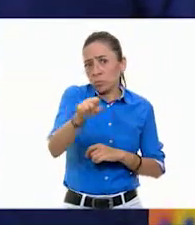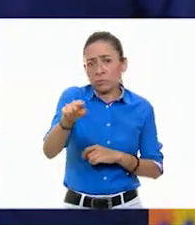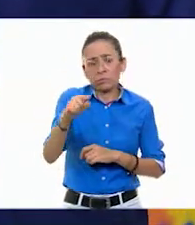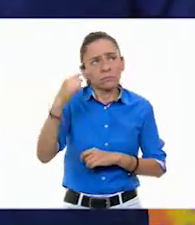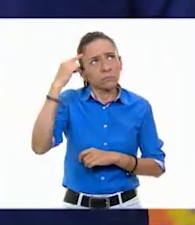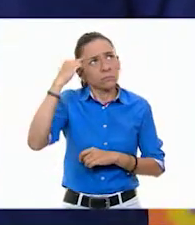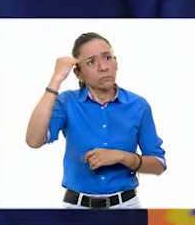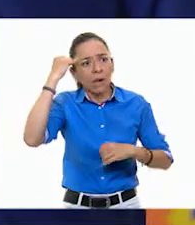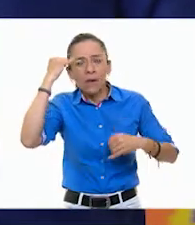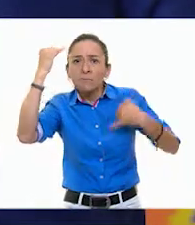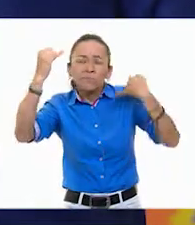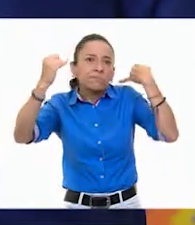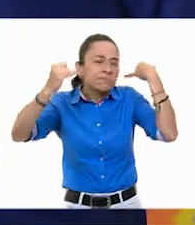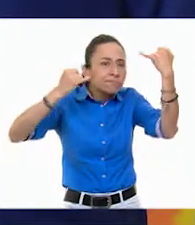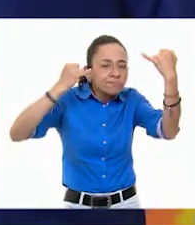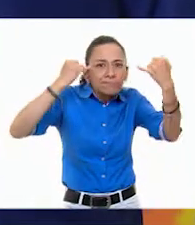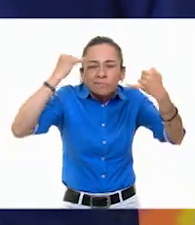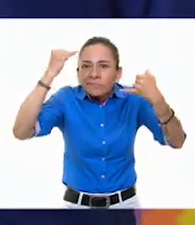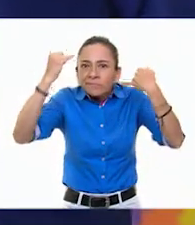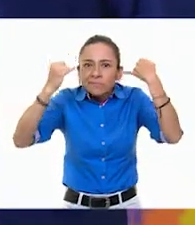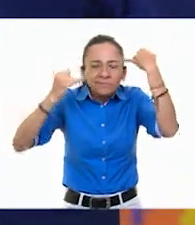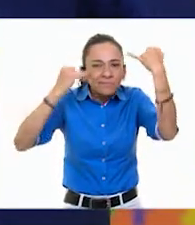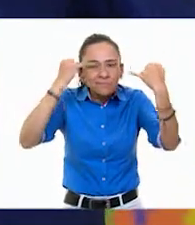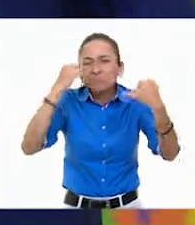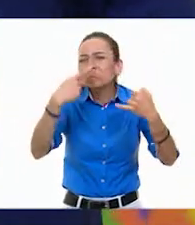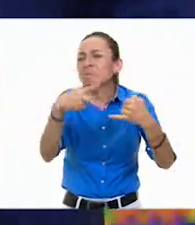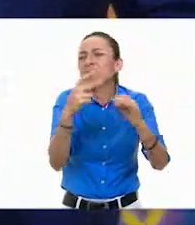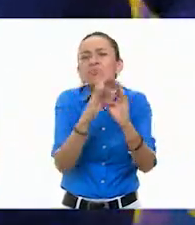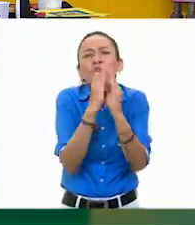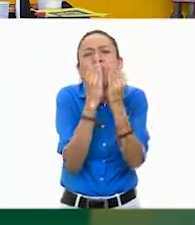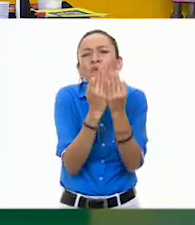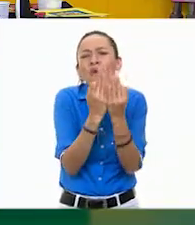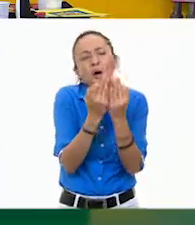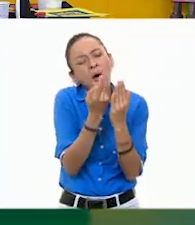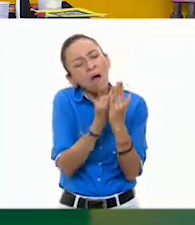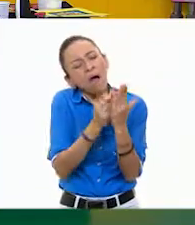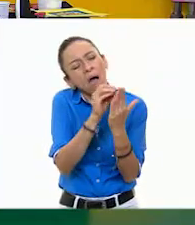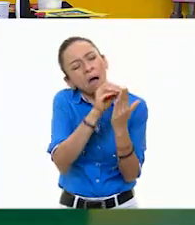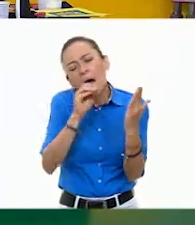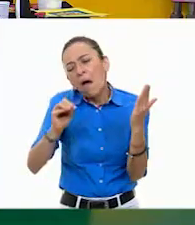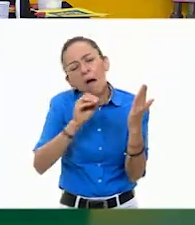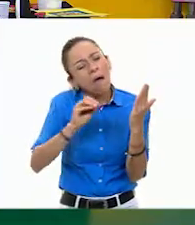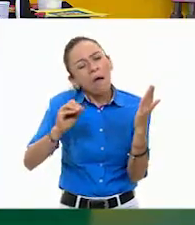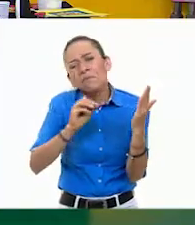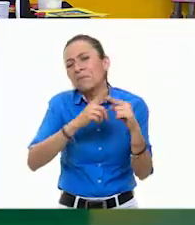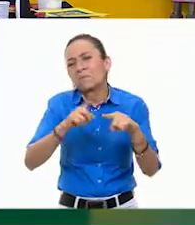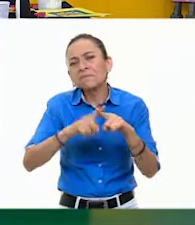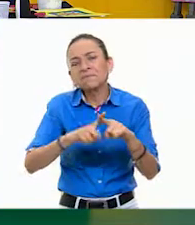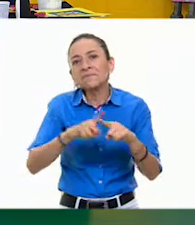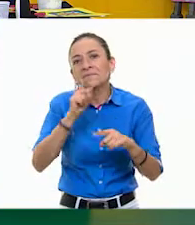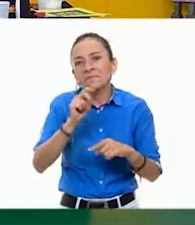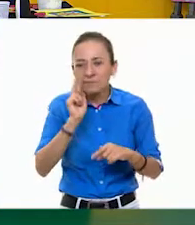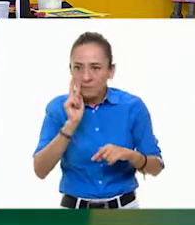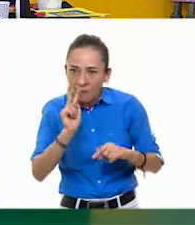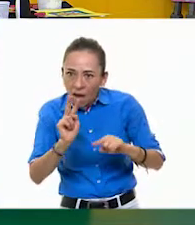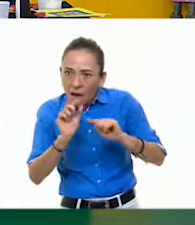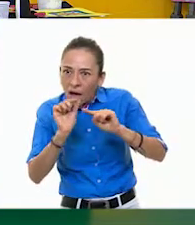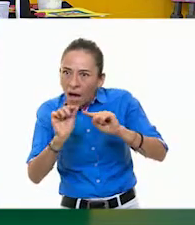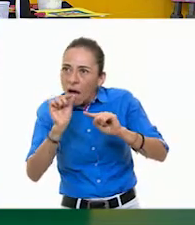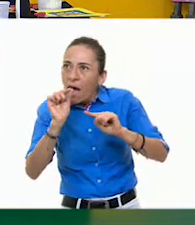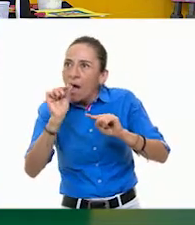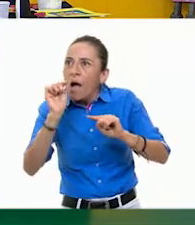y ustedes hacer la figura que quieran. Recuerden que un ritmo, ¿sí?, visual el que tenemos. Ahora, maestro,